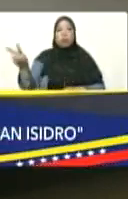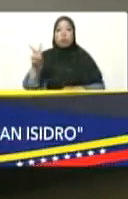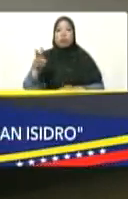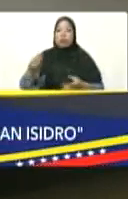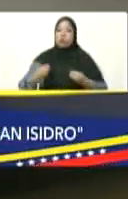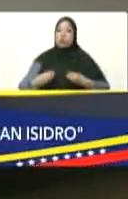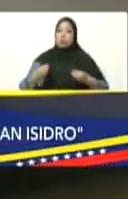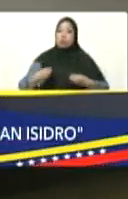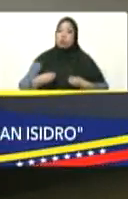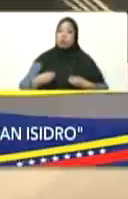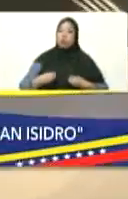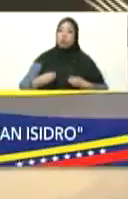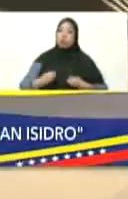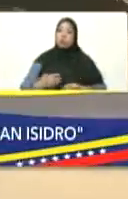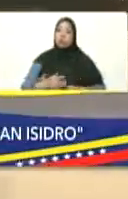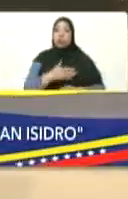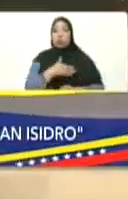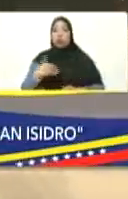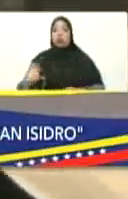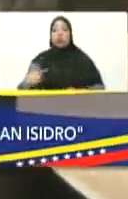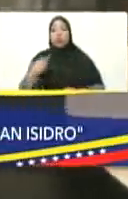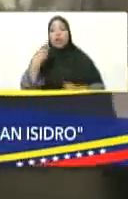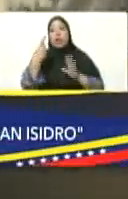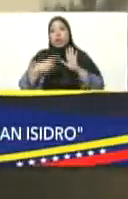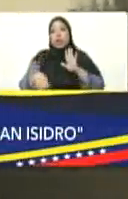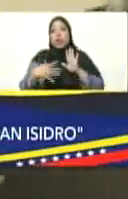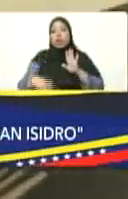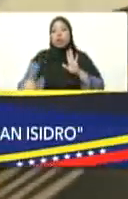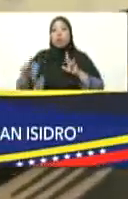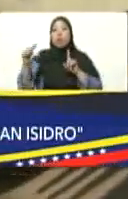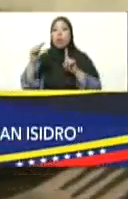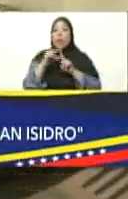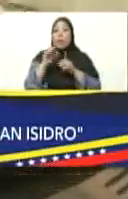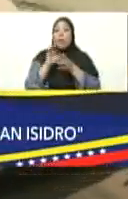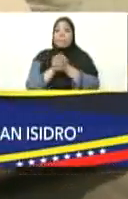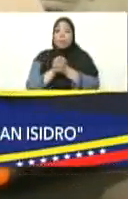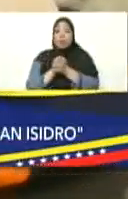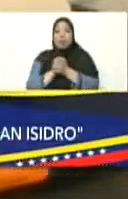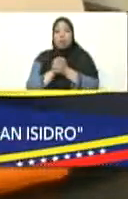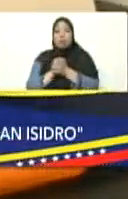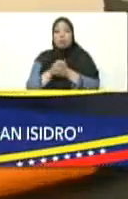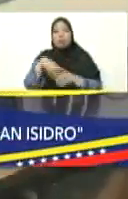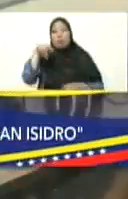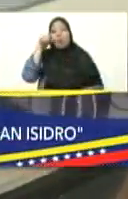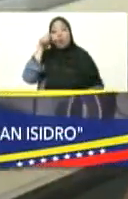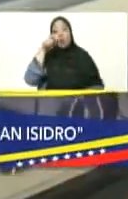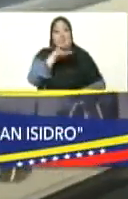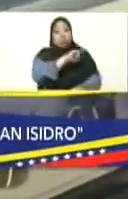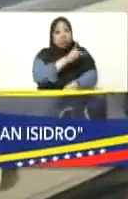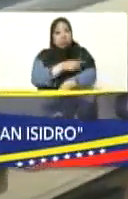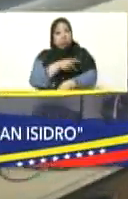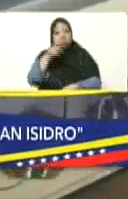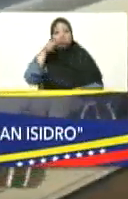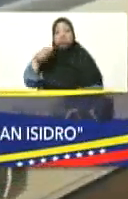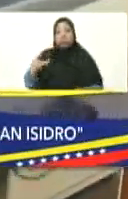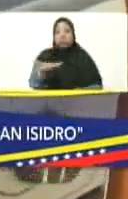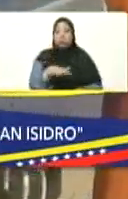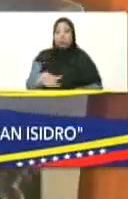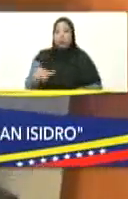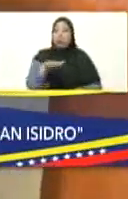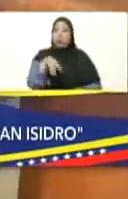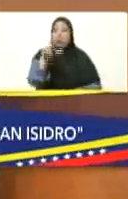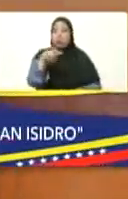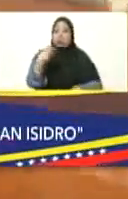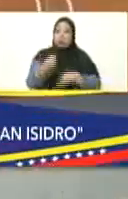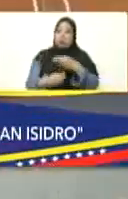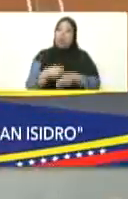vivienda digna. Yo le quiero dar el derecho de palabra a nuestra hermana vocera del Poder Popular, Elianni Monasterio,